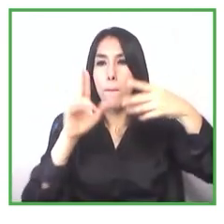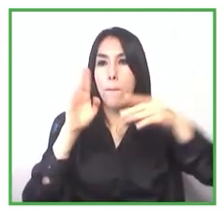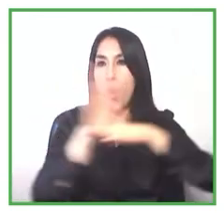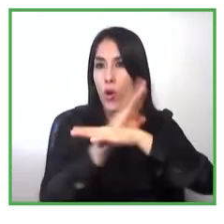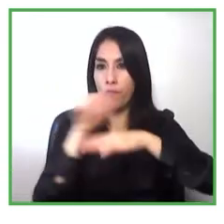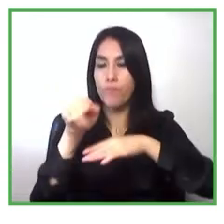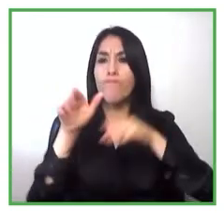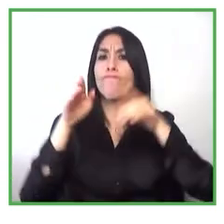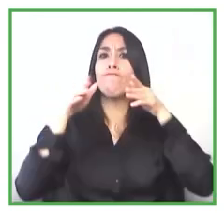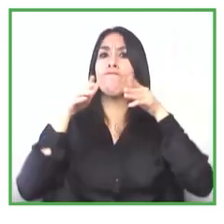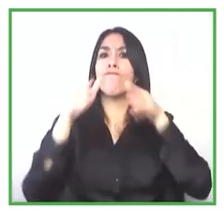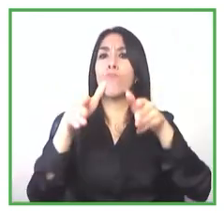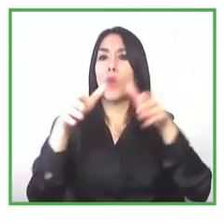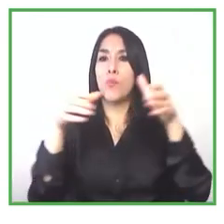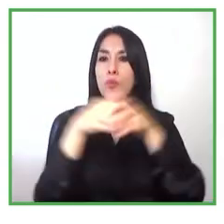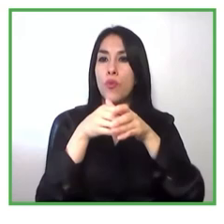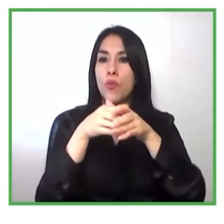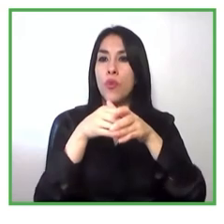sobre